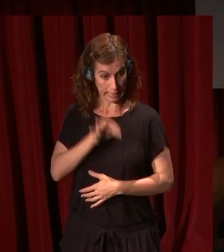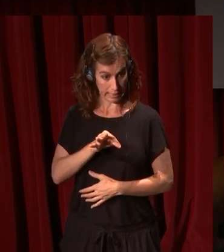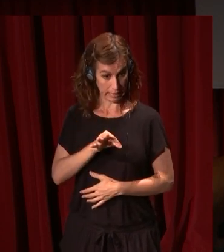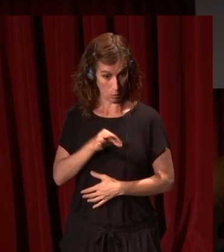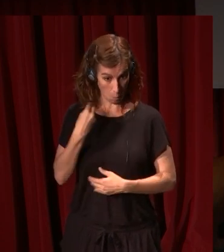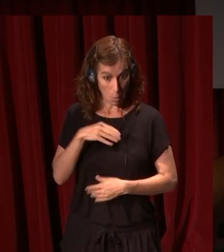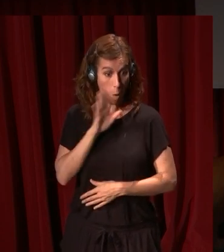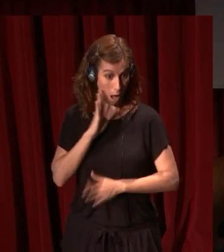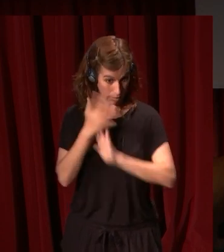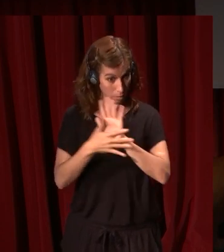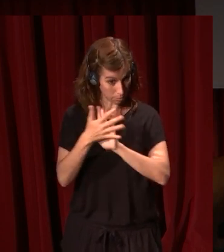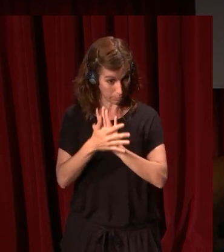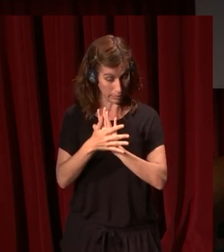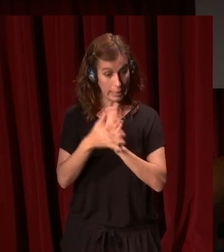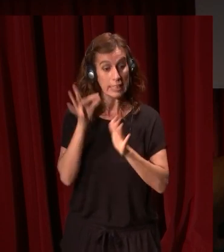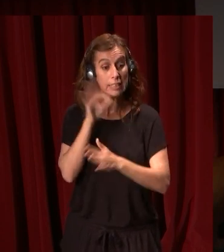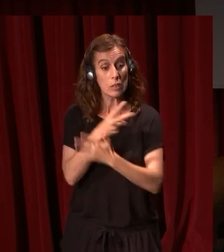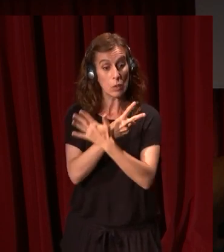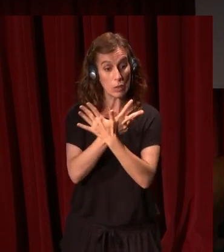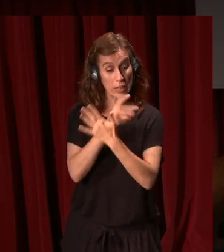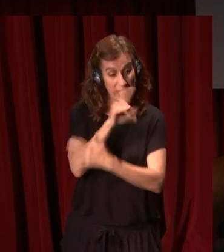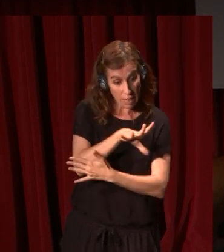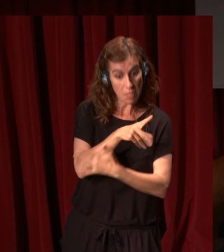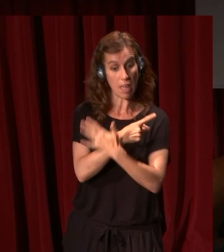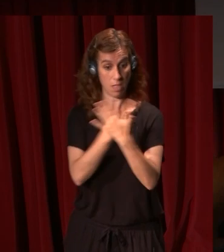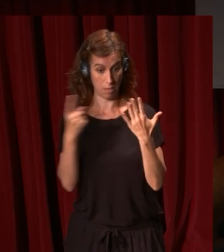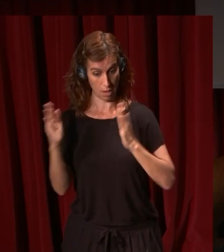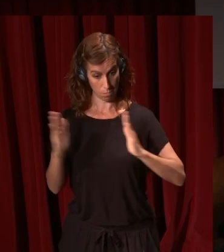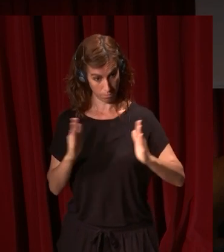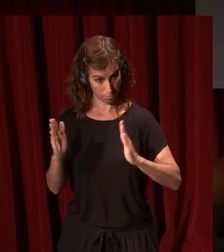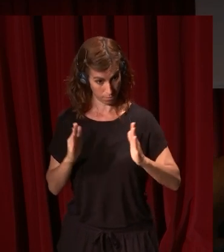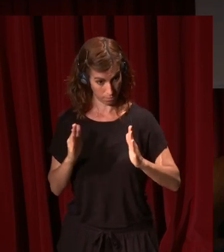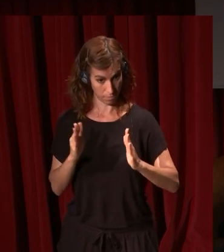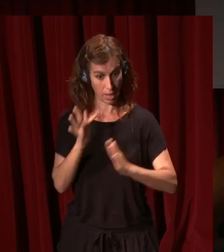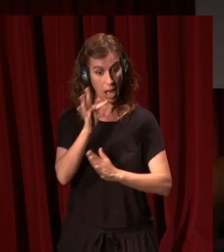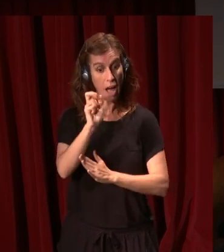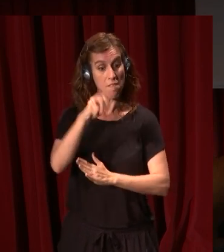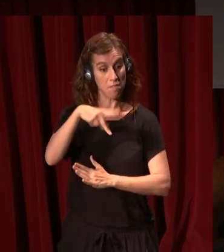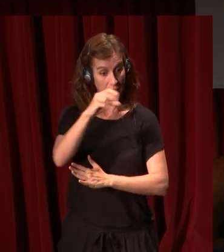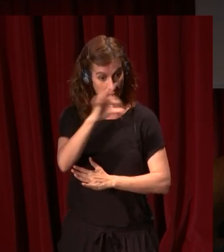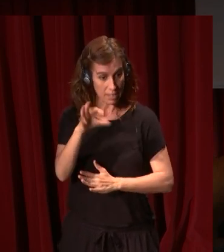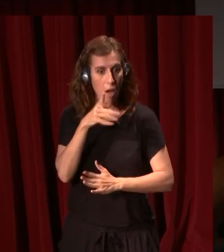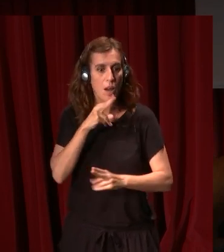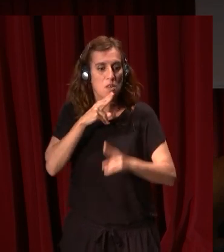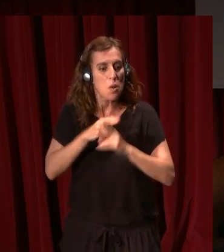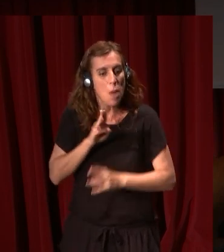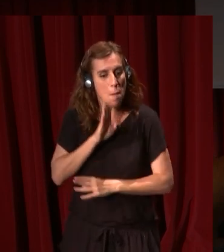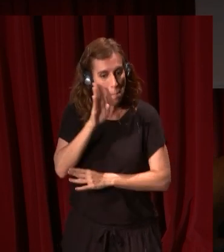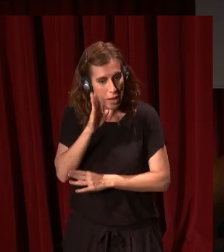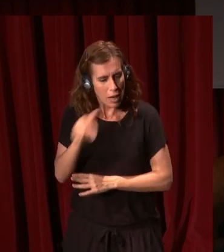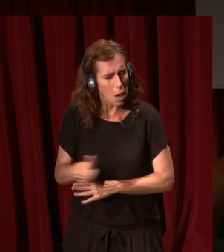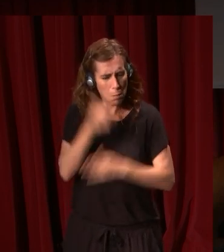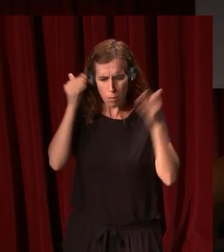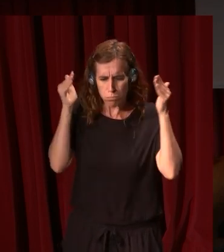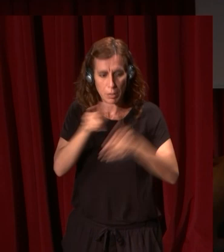a lo que tratamos aquí, antes del XVII, en los siglos XV y XVI, fundamentalmente Flandes, lo que ahora llamamos Bélgica, y sobre todo Italia.